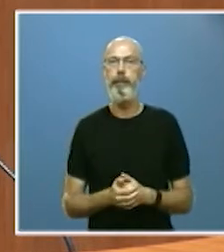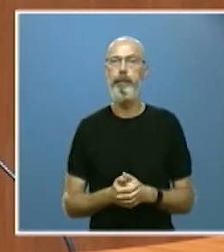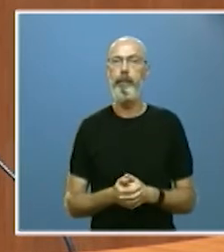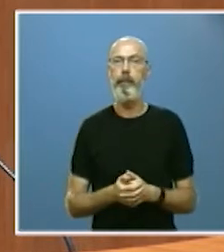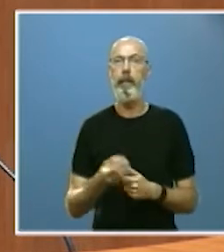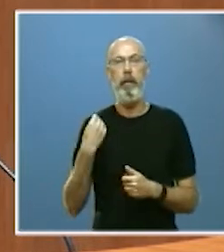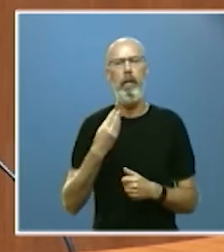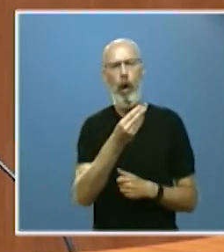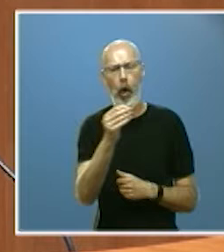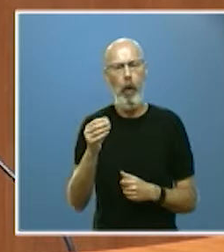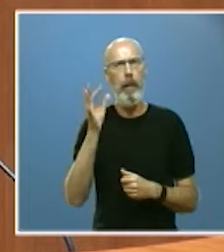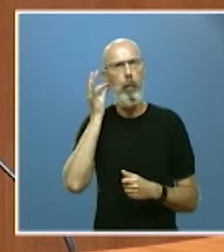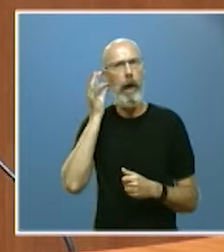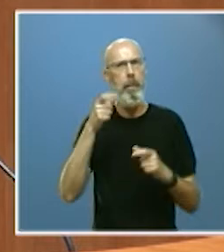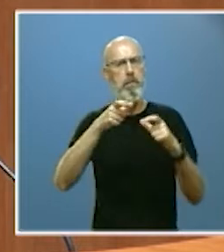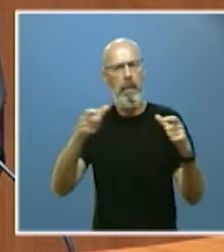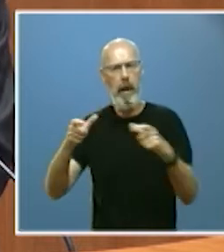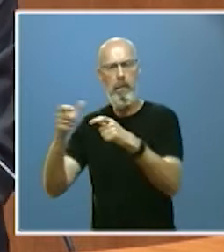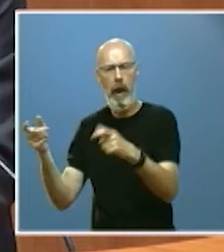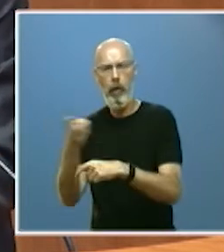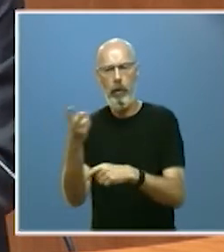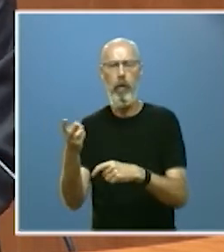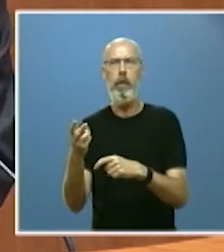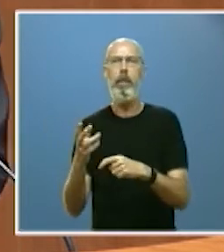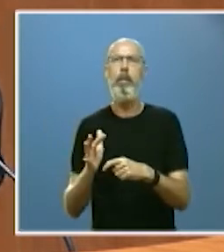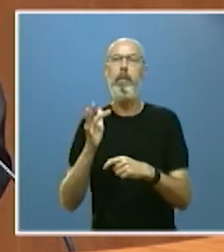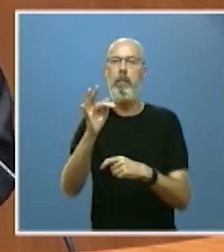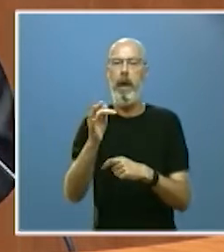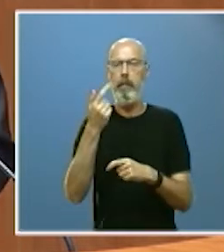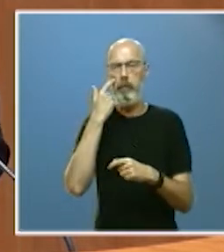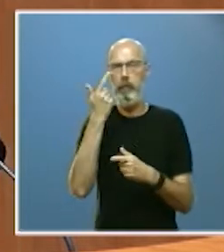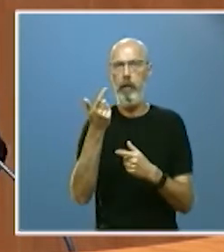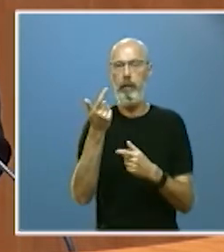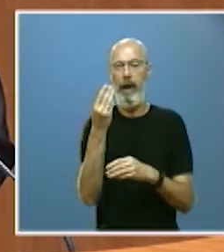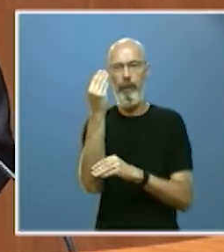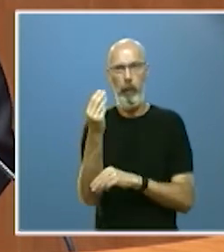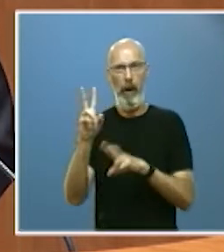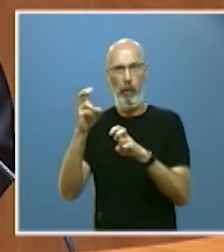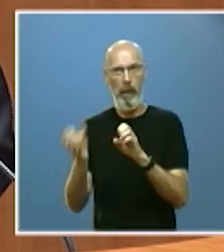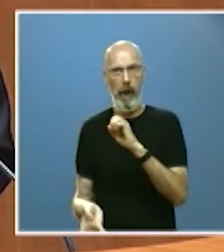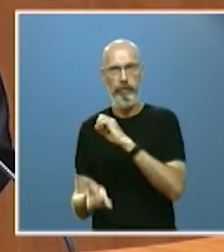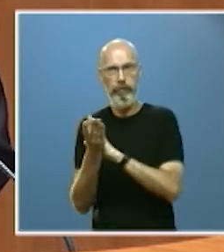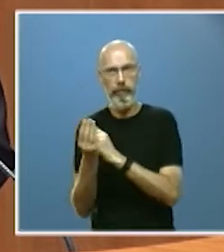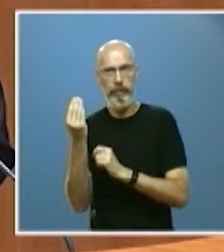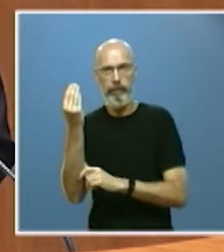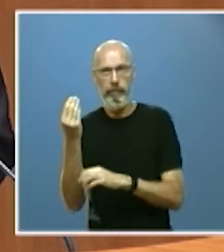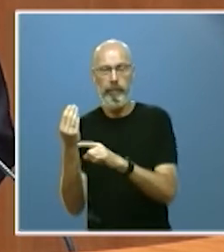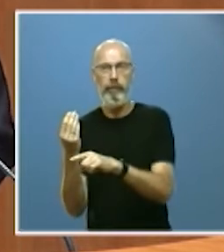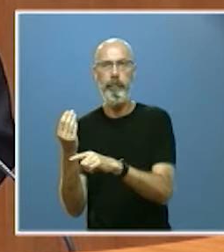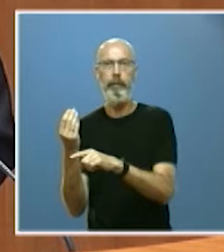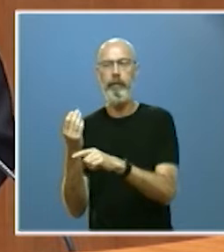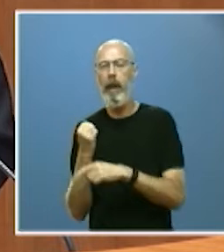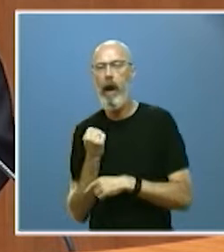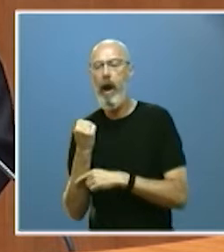feminización a las que va a contribuir también la puesta en marcha de la figura del agrotutor de una ayuda para esa incorporación